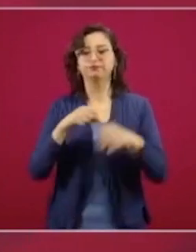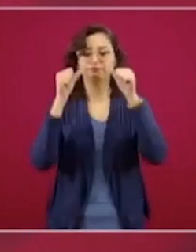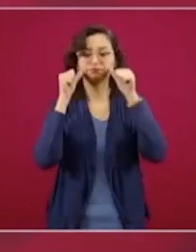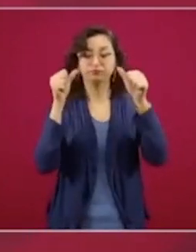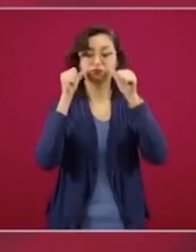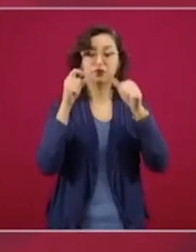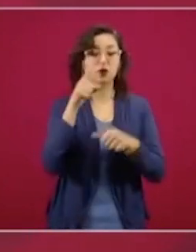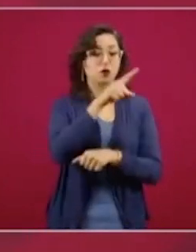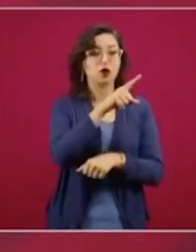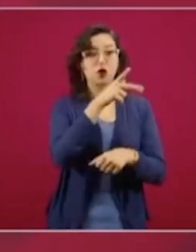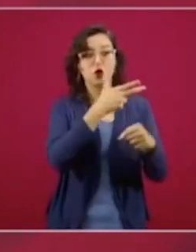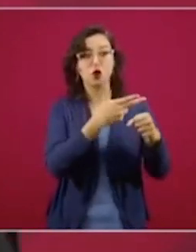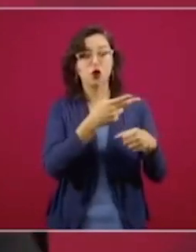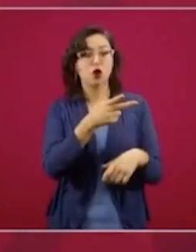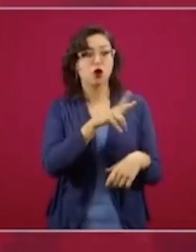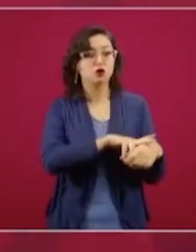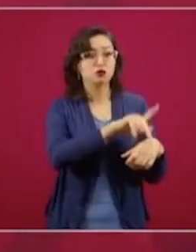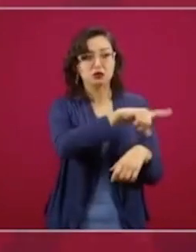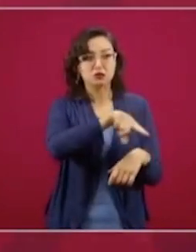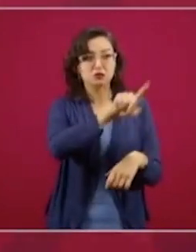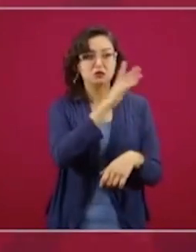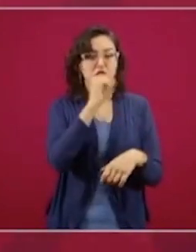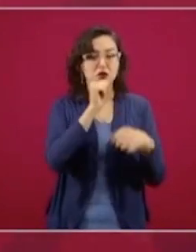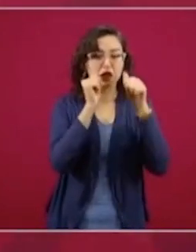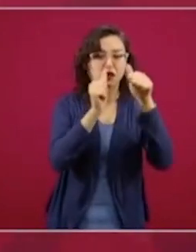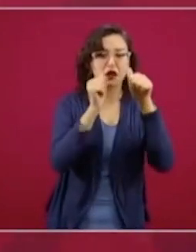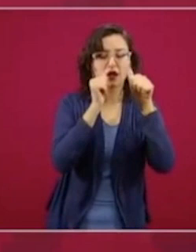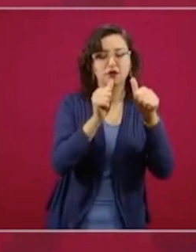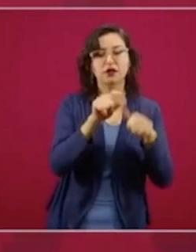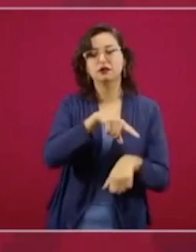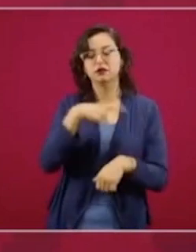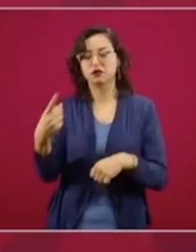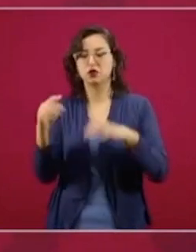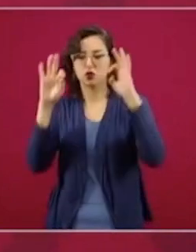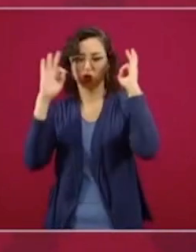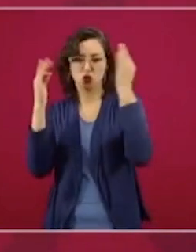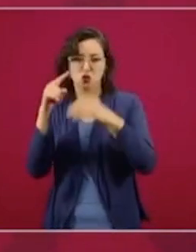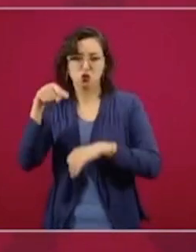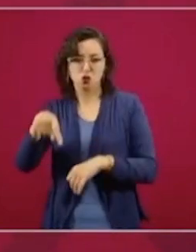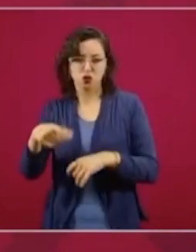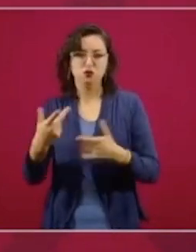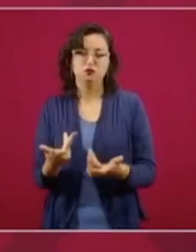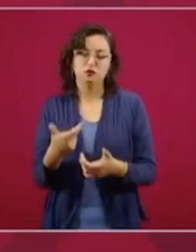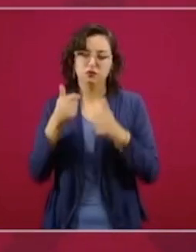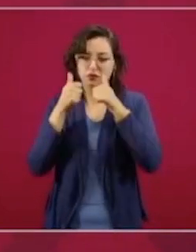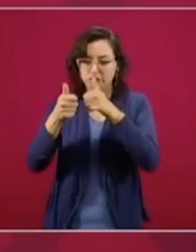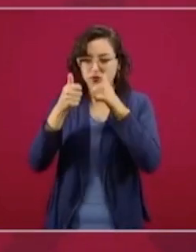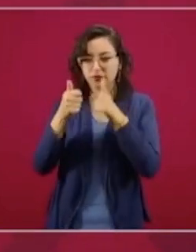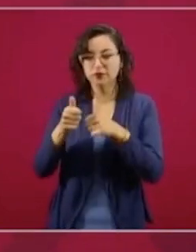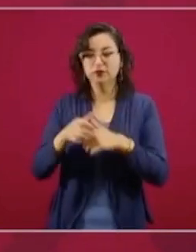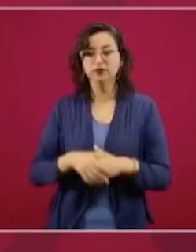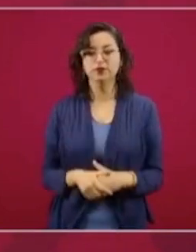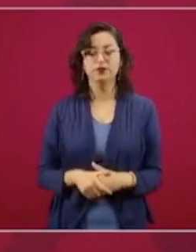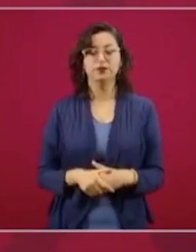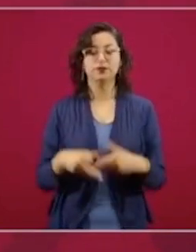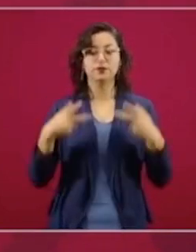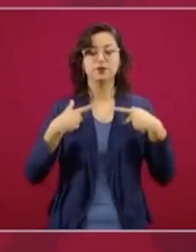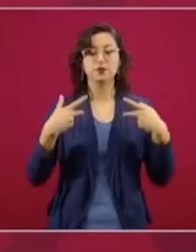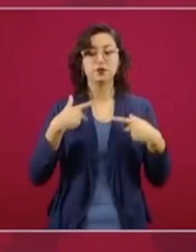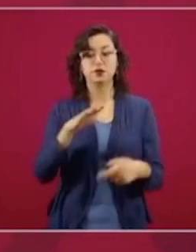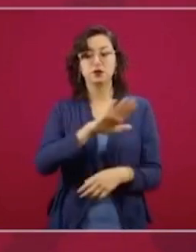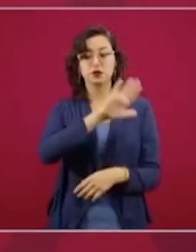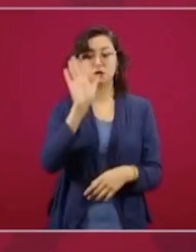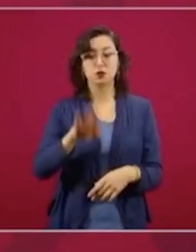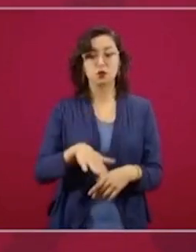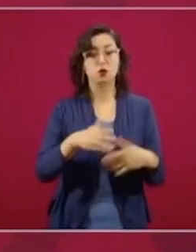apoyo y entonces nosotros lo estamos haciendo vía a los consulados. Y del número de fallecidos, los que nos han pedido